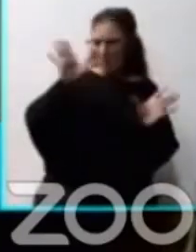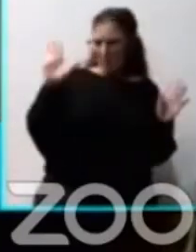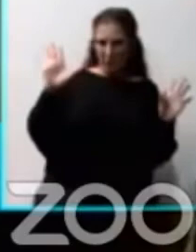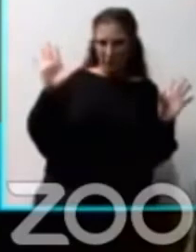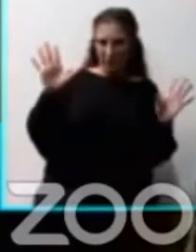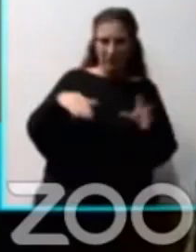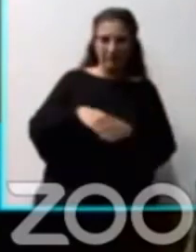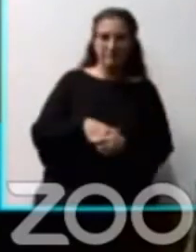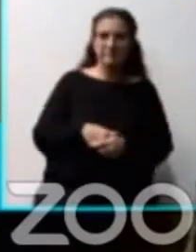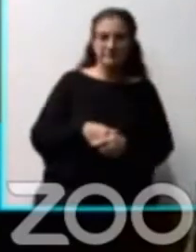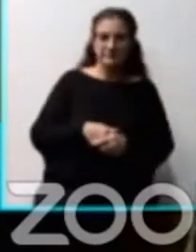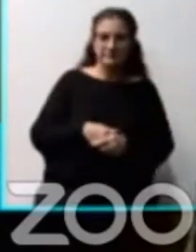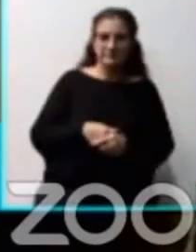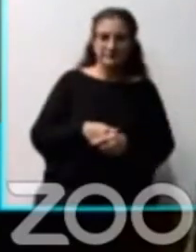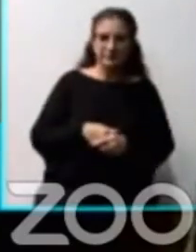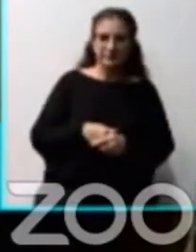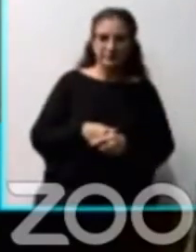en todo el país.